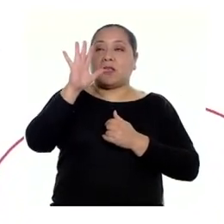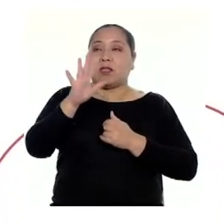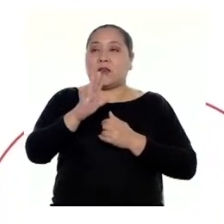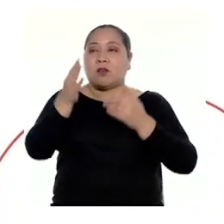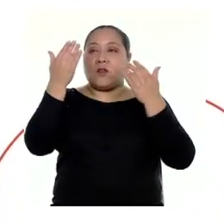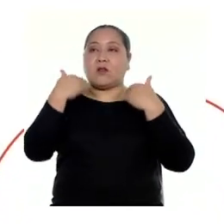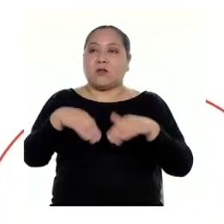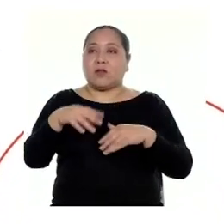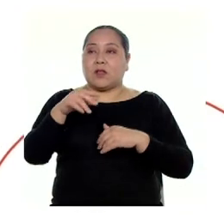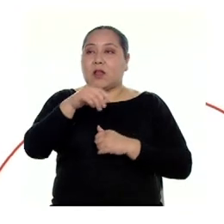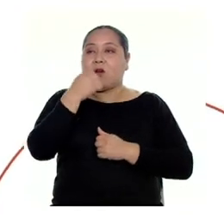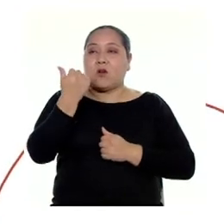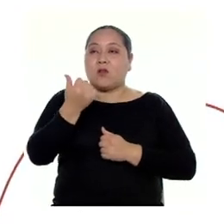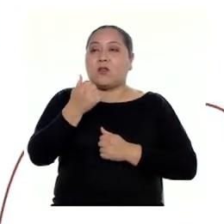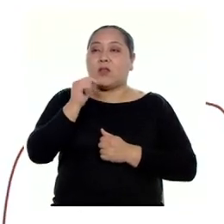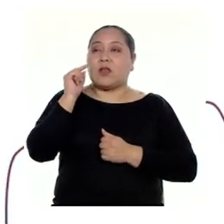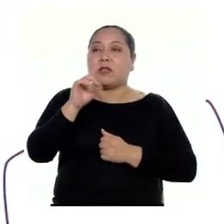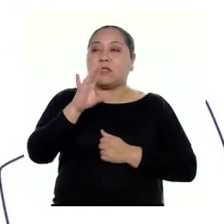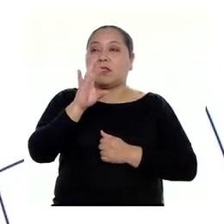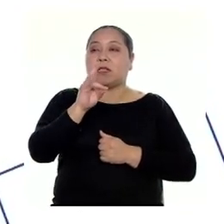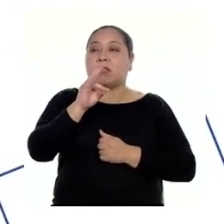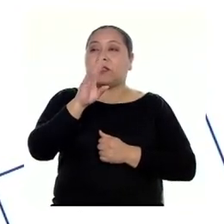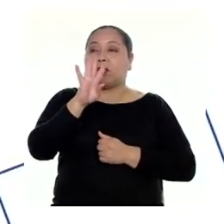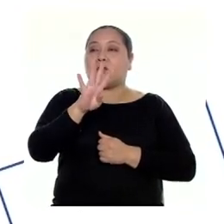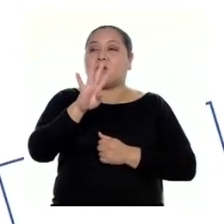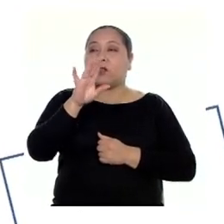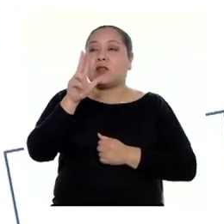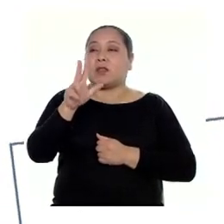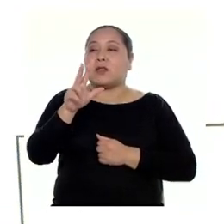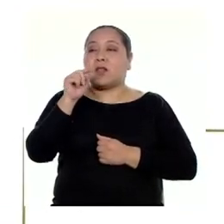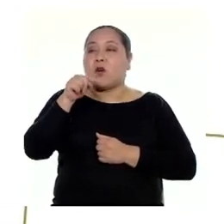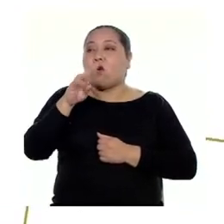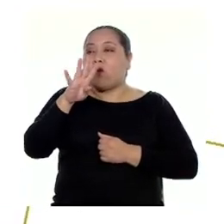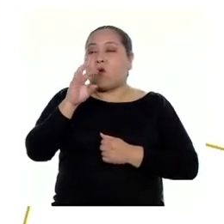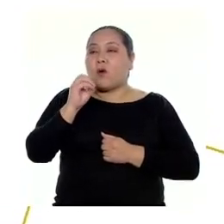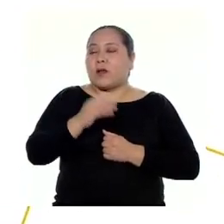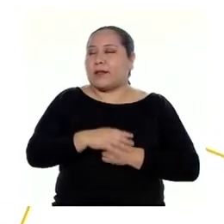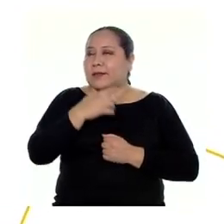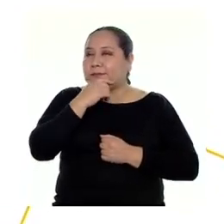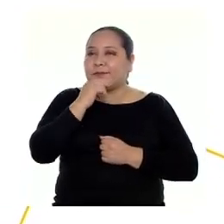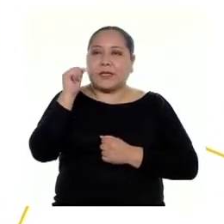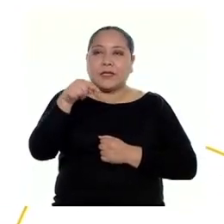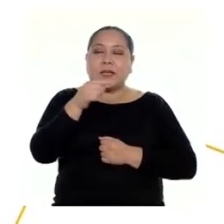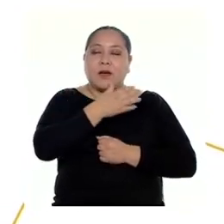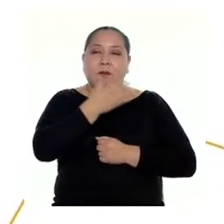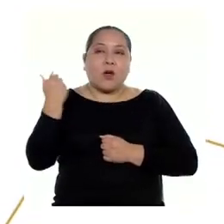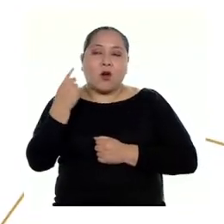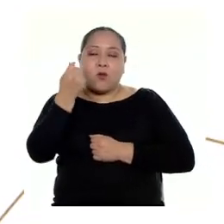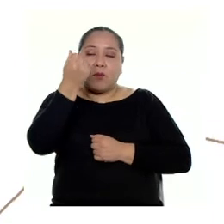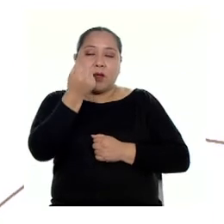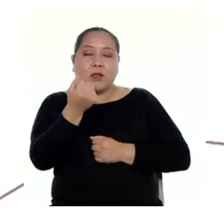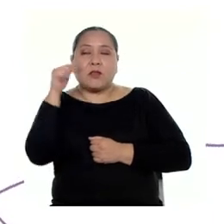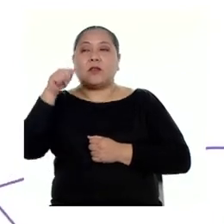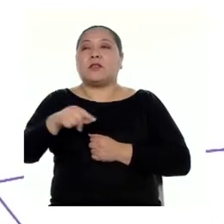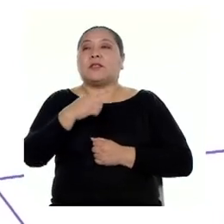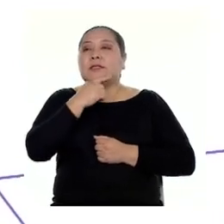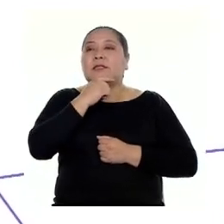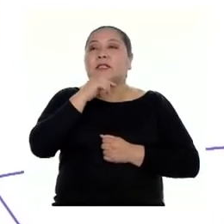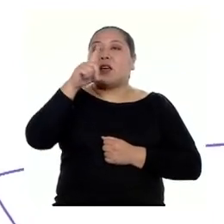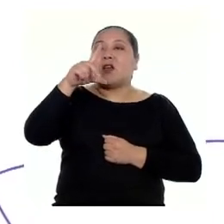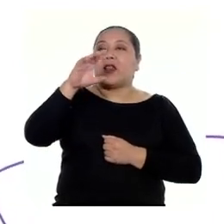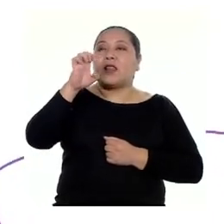mientras que la otra cuesta 743 con 40 céntimos. Por eso, el mejor precio viene con la marca LEP.